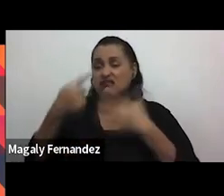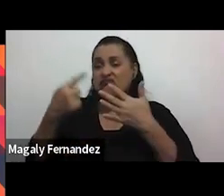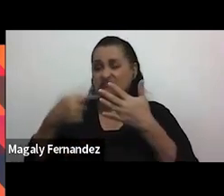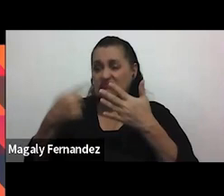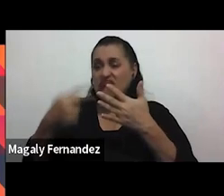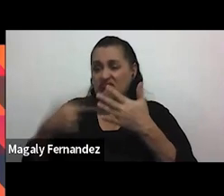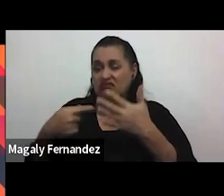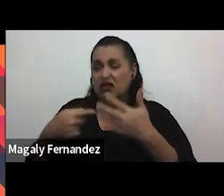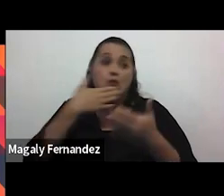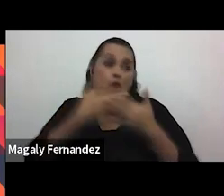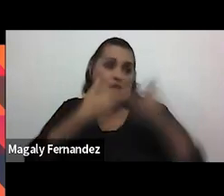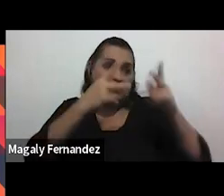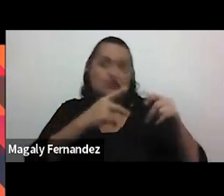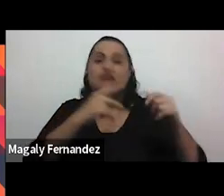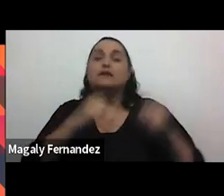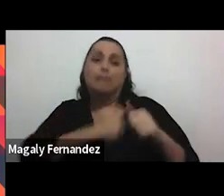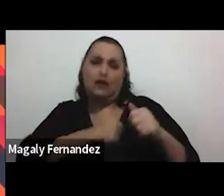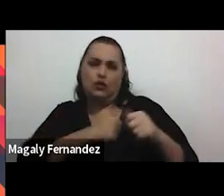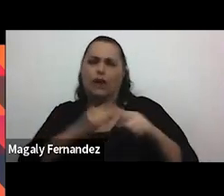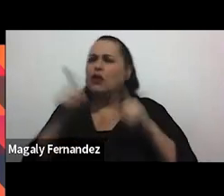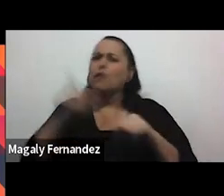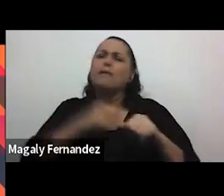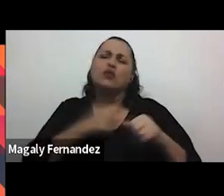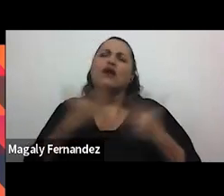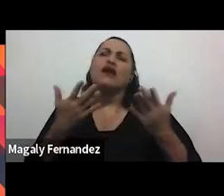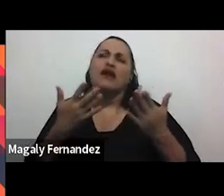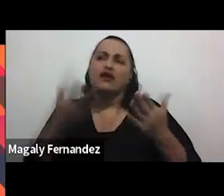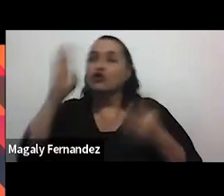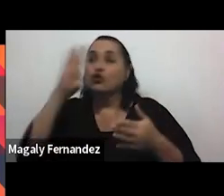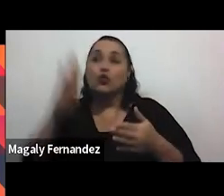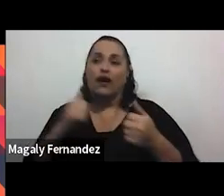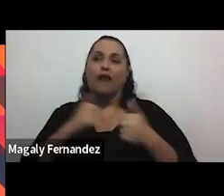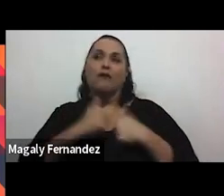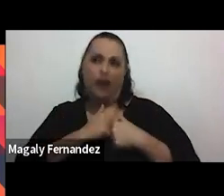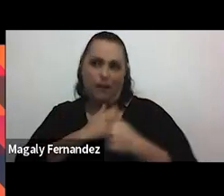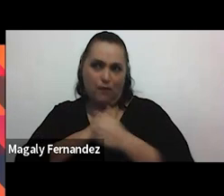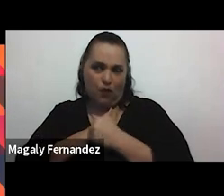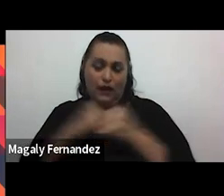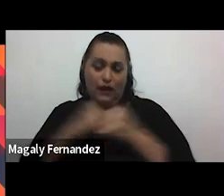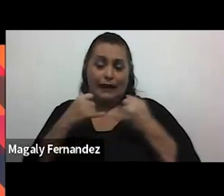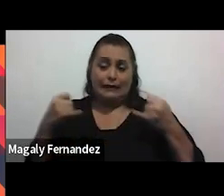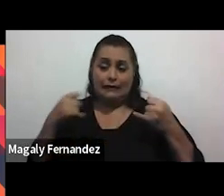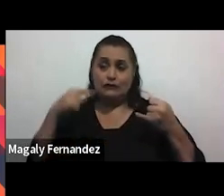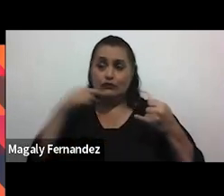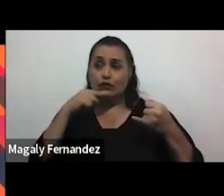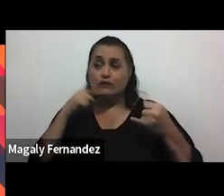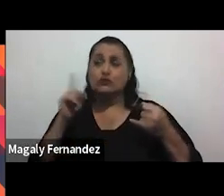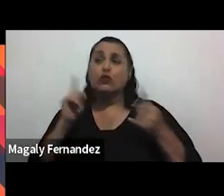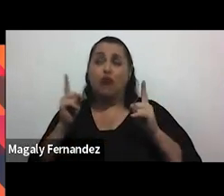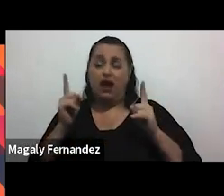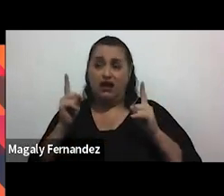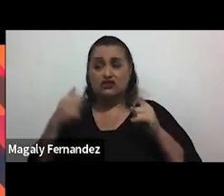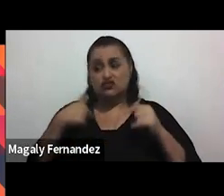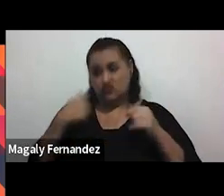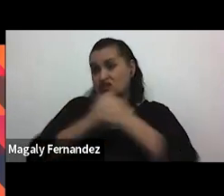personas perdonar. Pero ¿qué no perdonaríais nunca por amor? ¿Qué líneas rojas tenemos? Por mucho que quisiéramos a